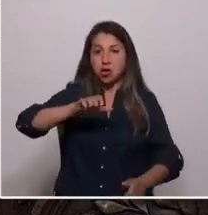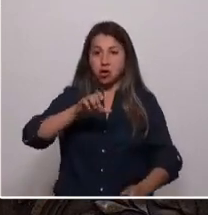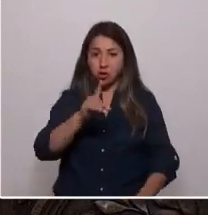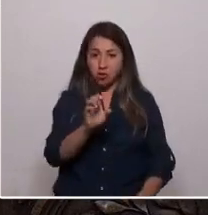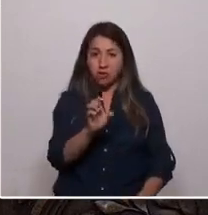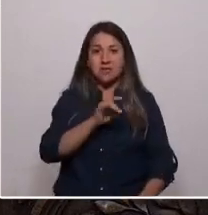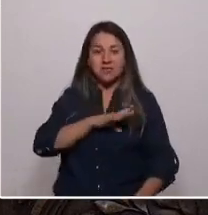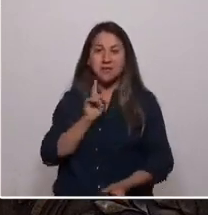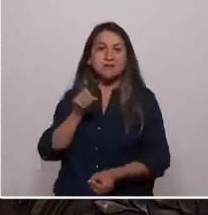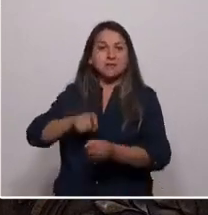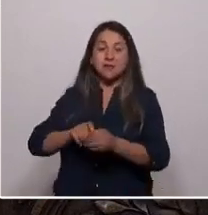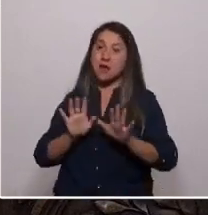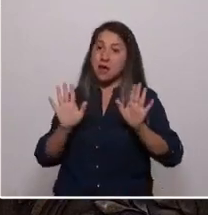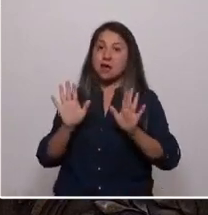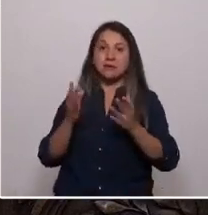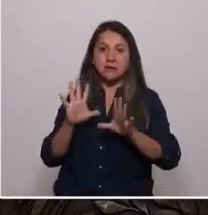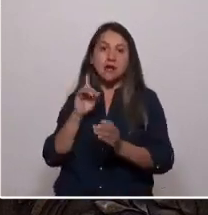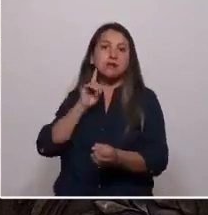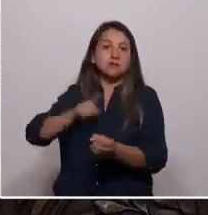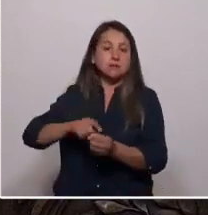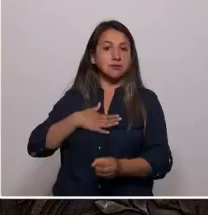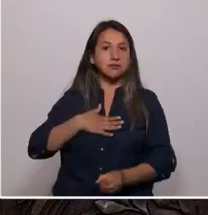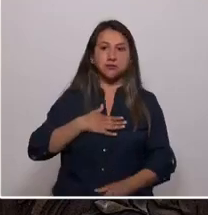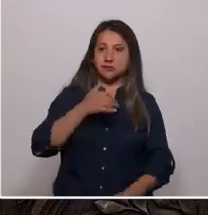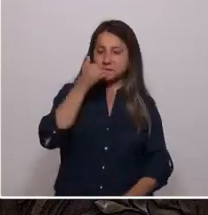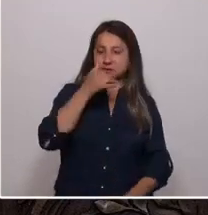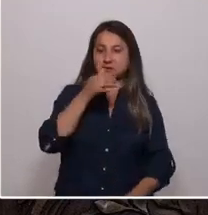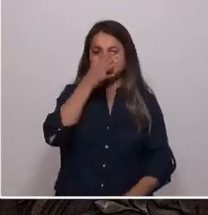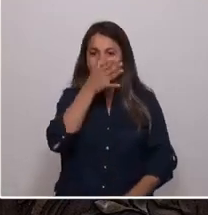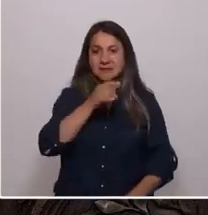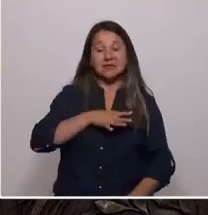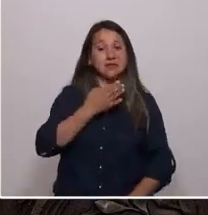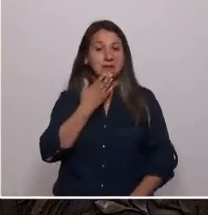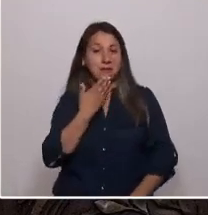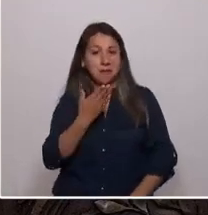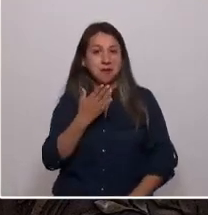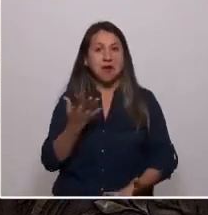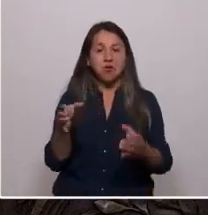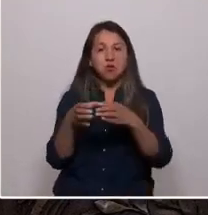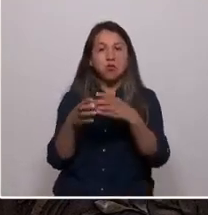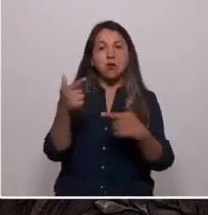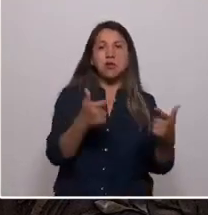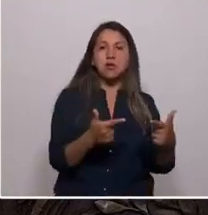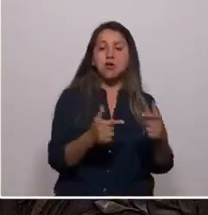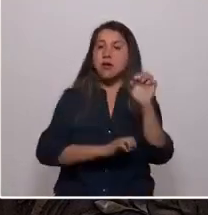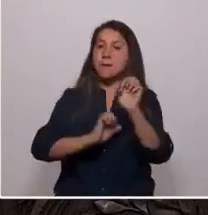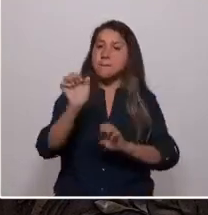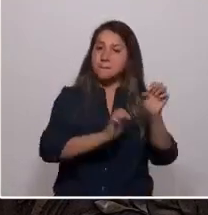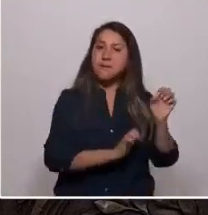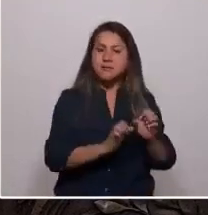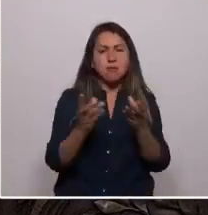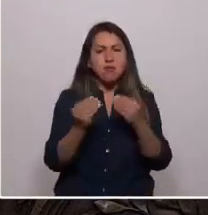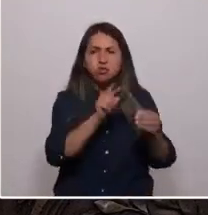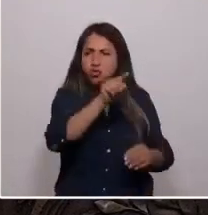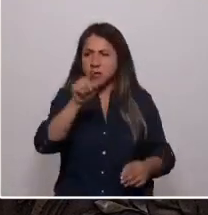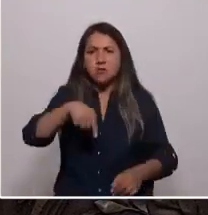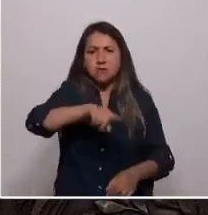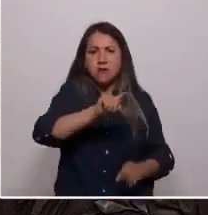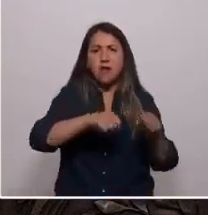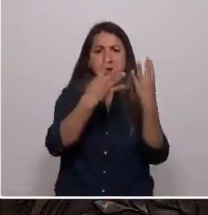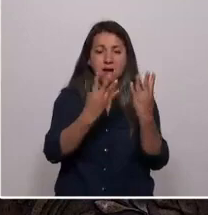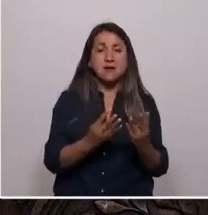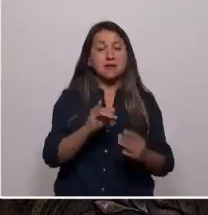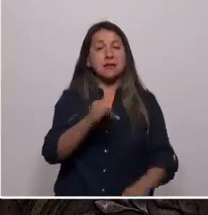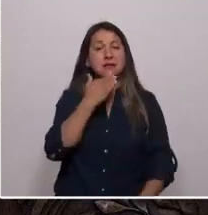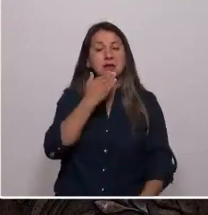Chile tanto se vanagloria de pertenecer, gran parte de la clase política y empresarial de este país estaría en la cárcel, e incluso inhabilitada